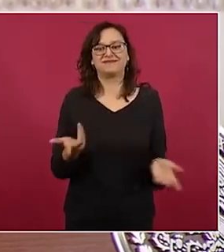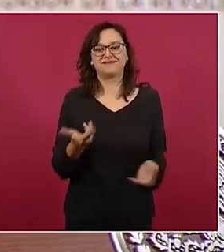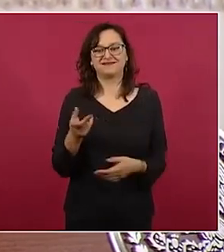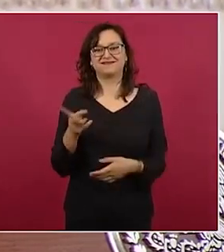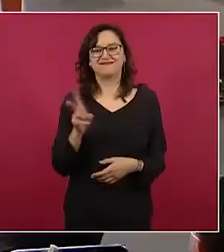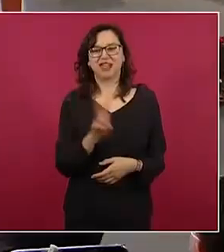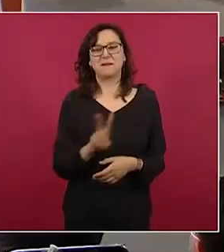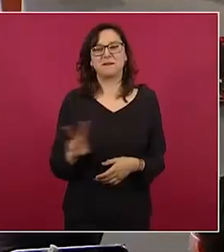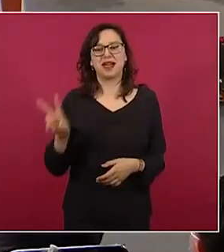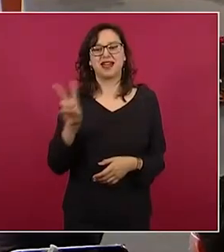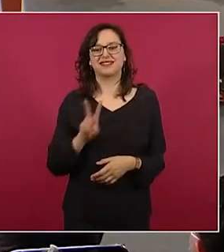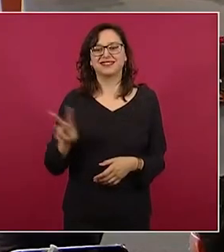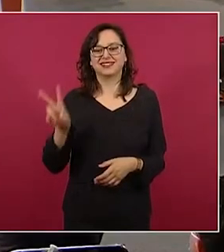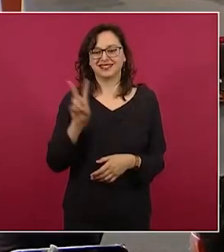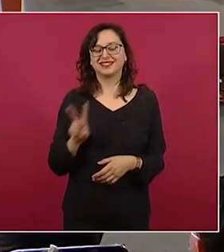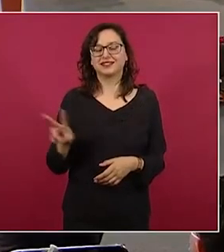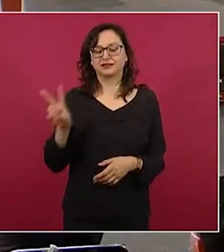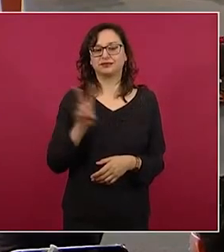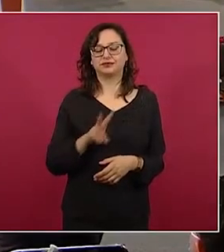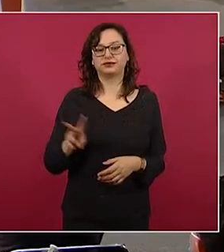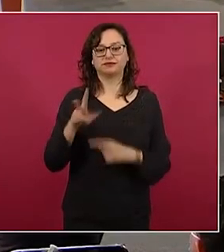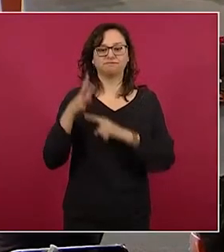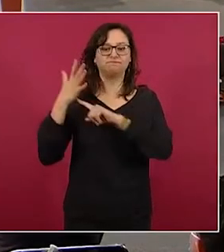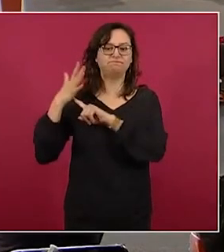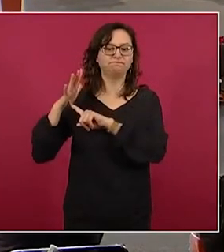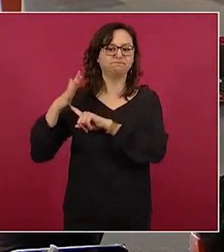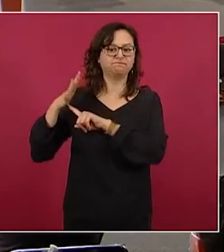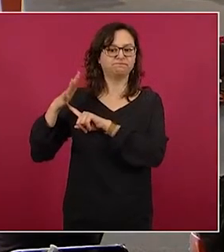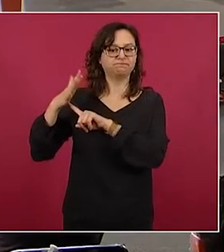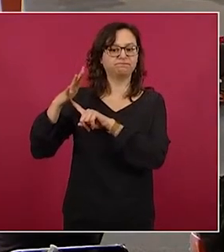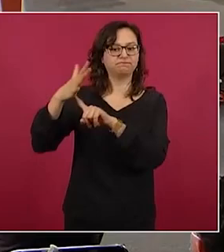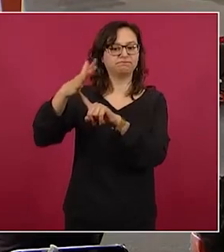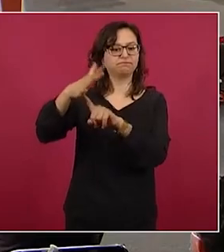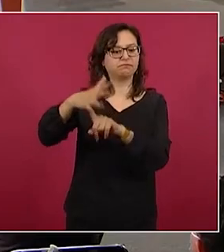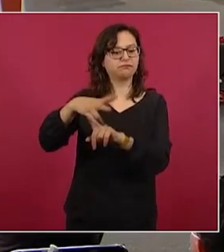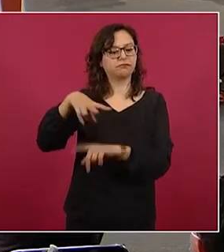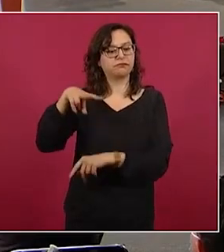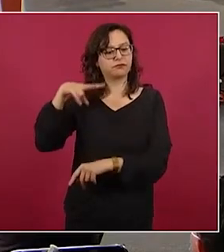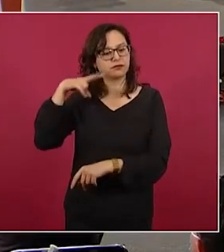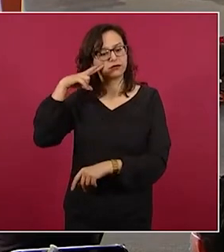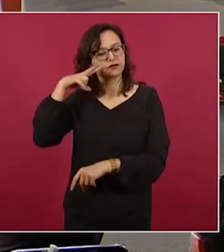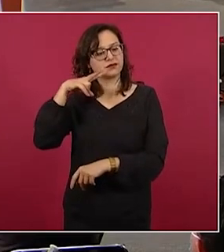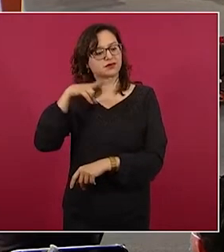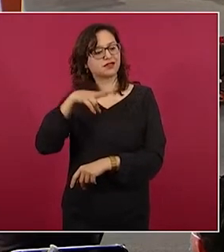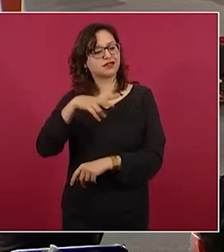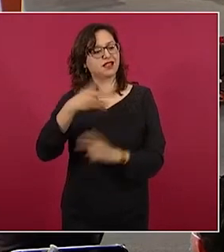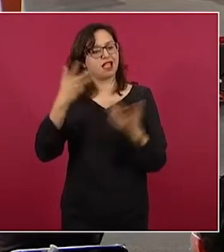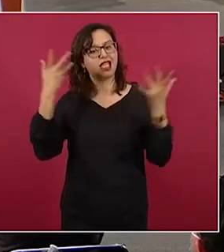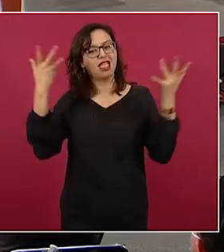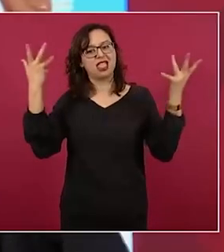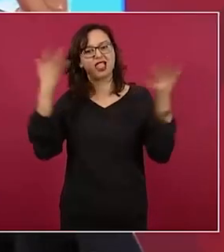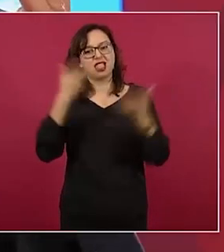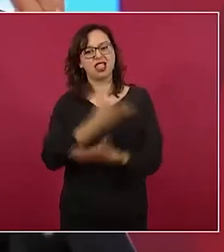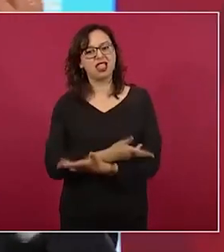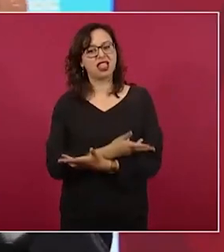y sobrevolé y me di cuenta